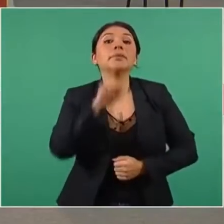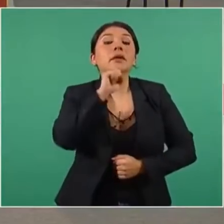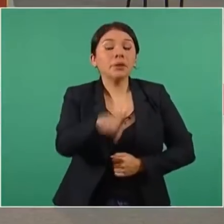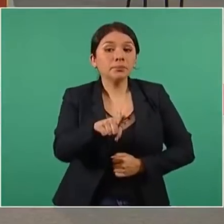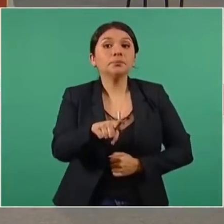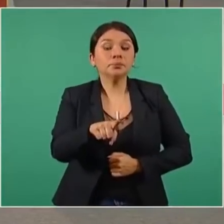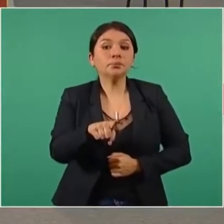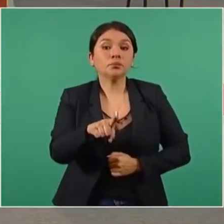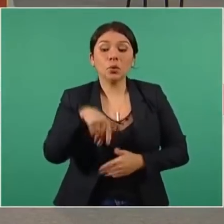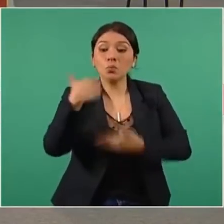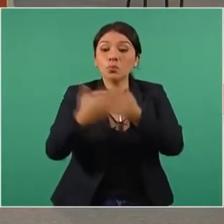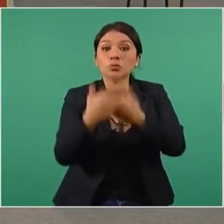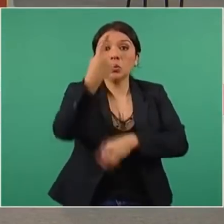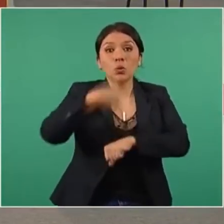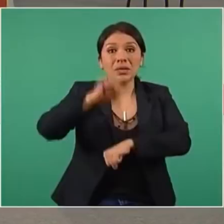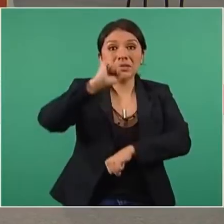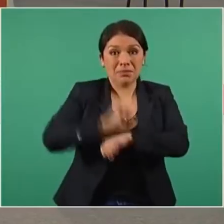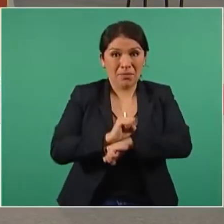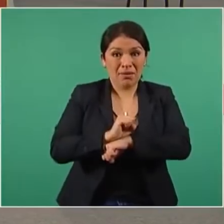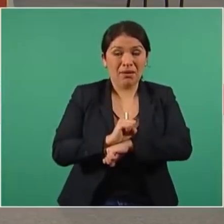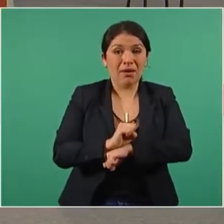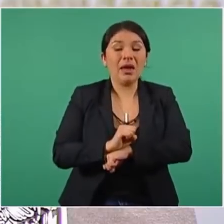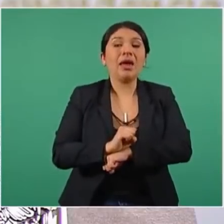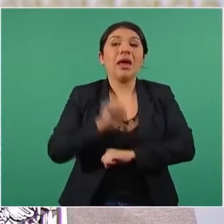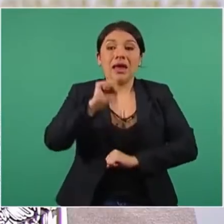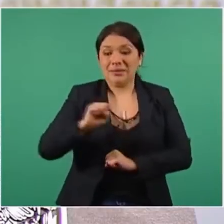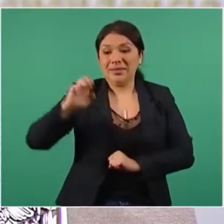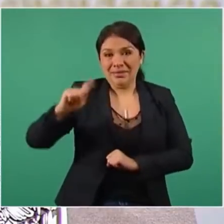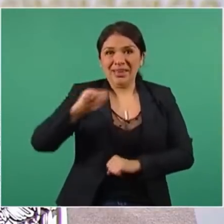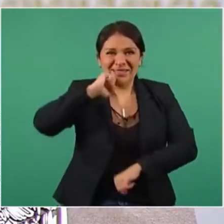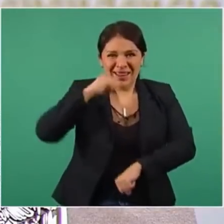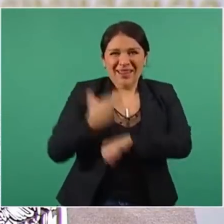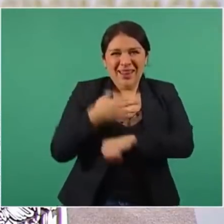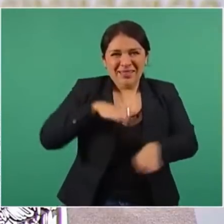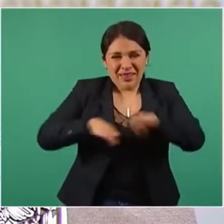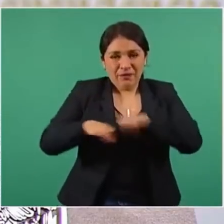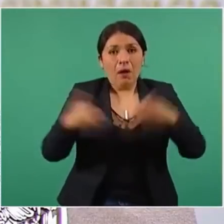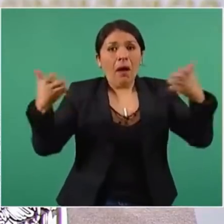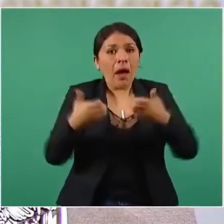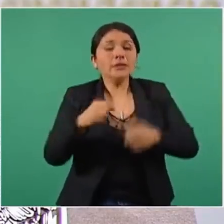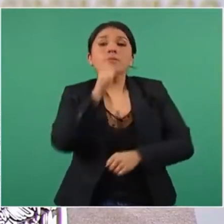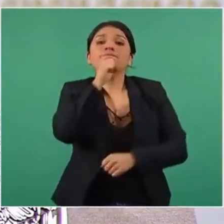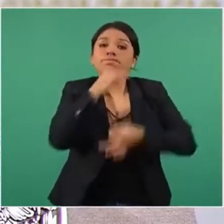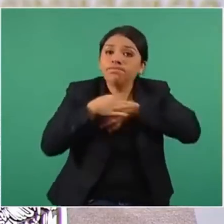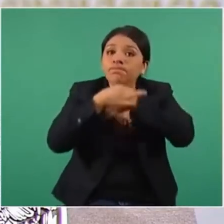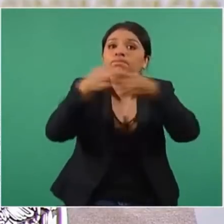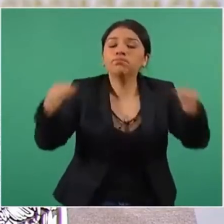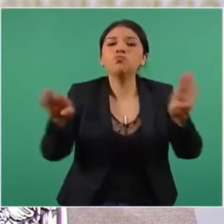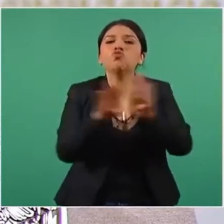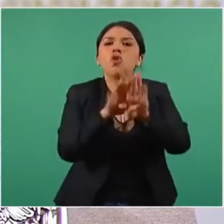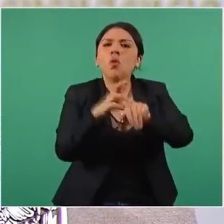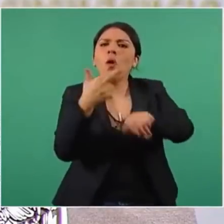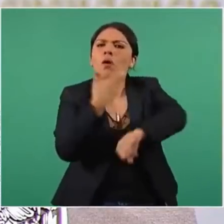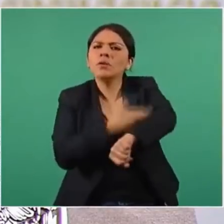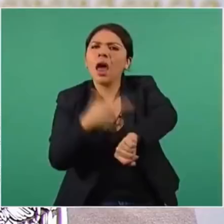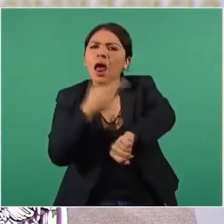la próxima semana la Secretaría del Trabajo va a emitir lineamientos que permitan